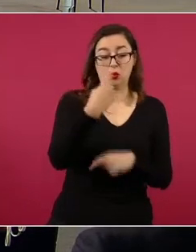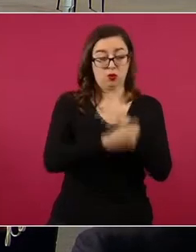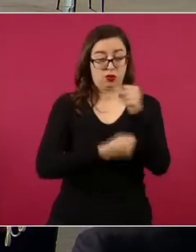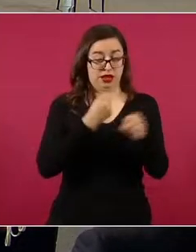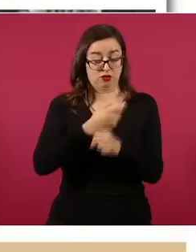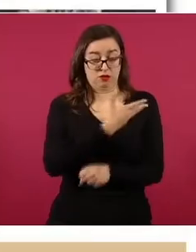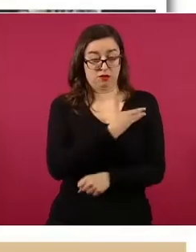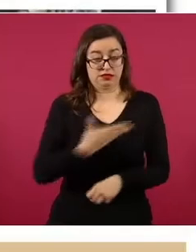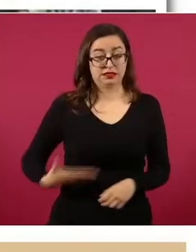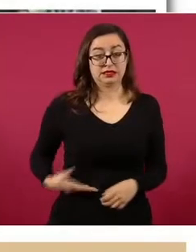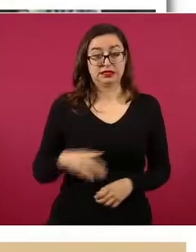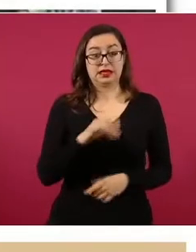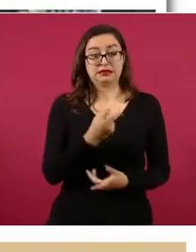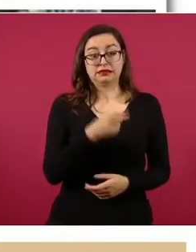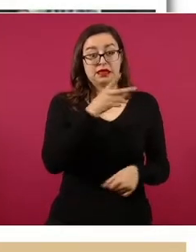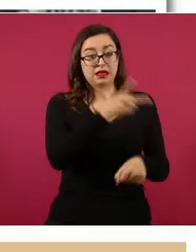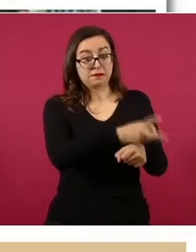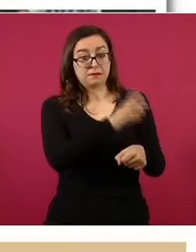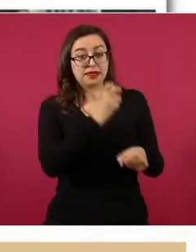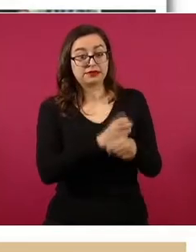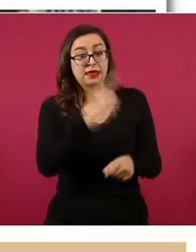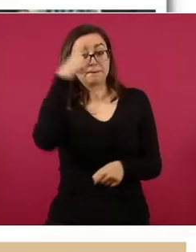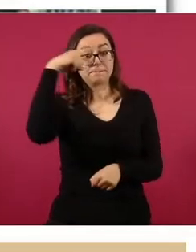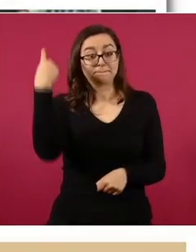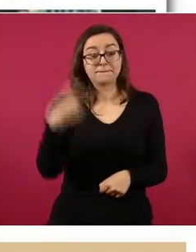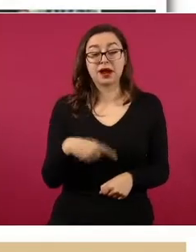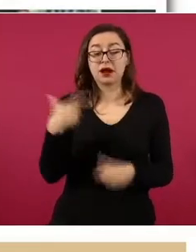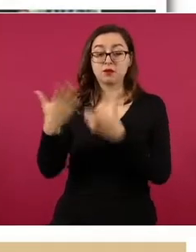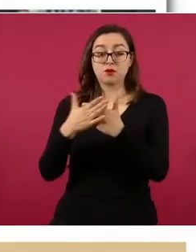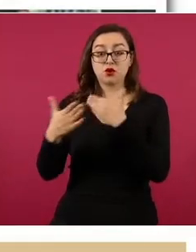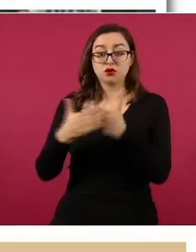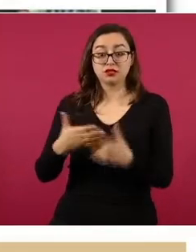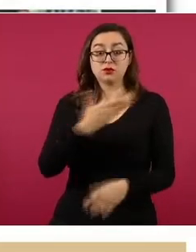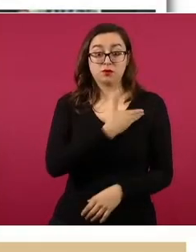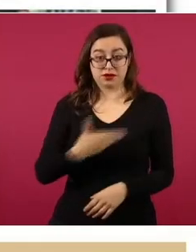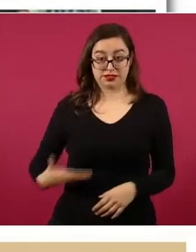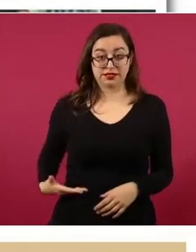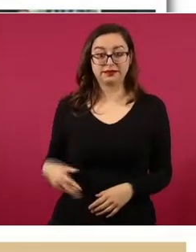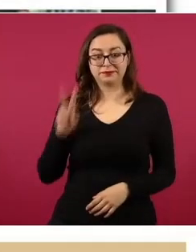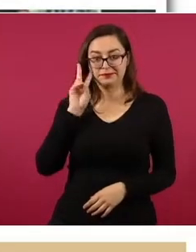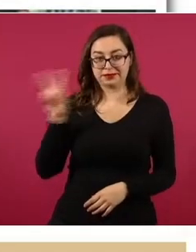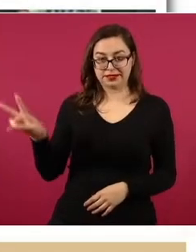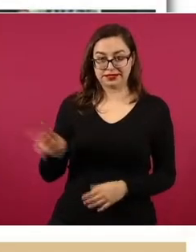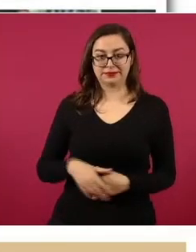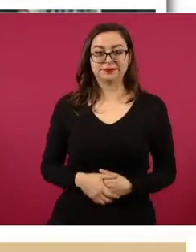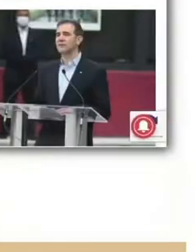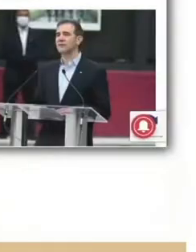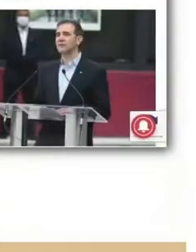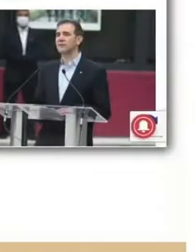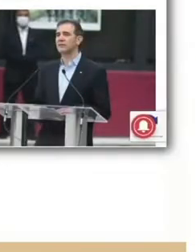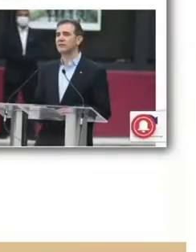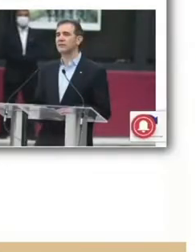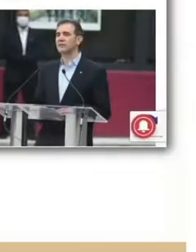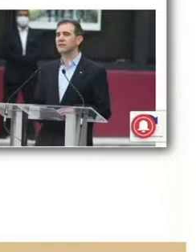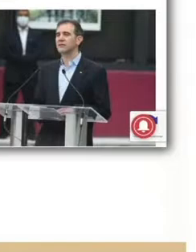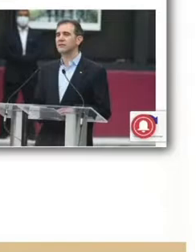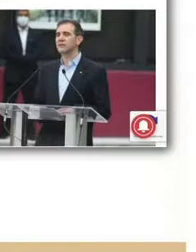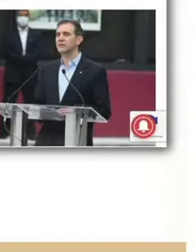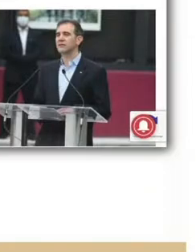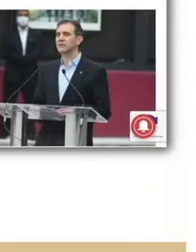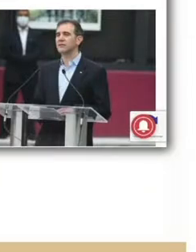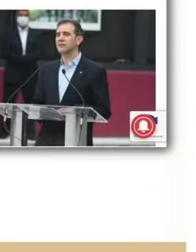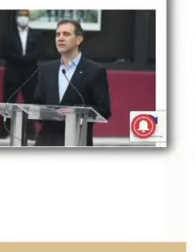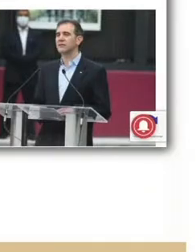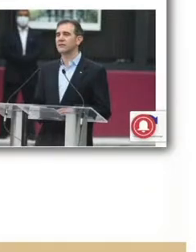Lorenzo Córdoba Vianelo, consejero presidente del Instituto Nacional Electoral, declaró el 8 de noviembre pasado en Costa